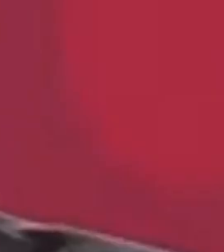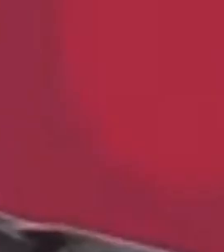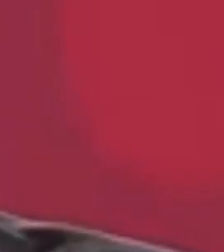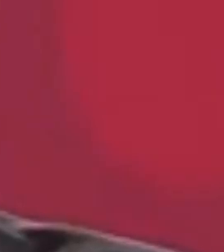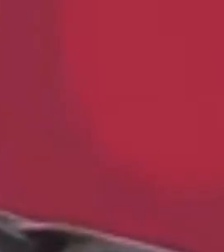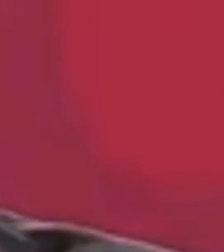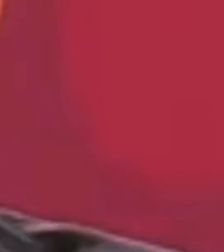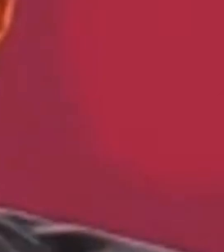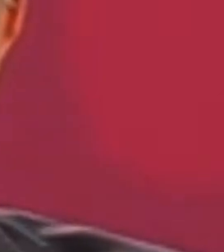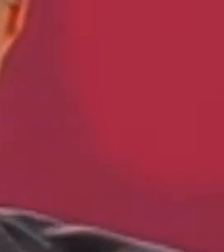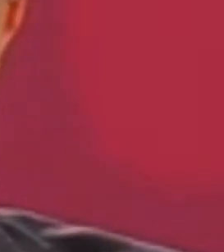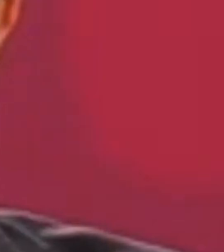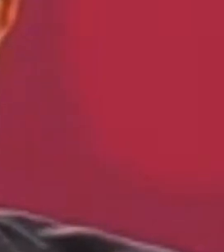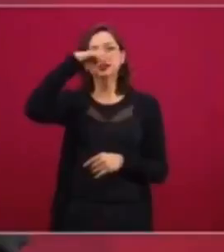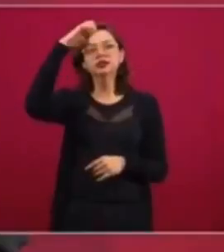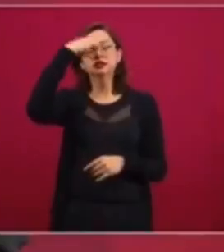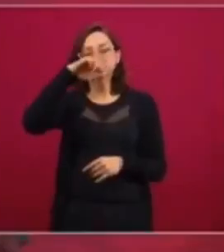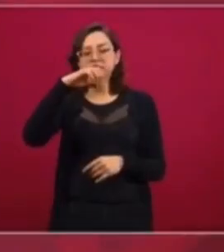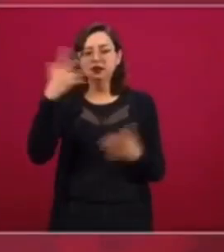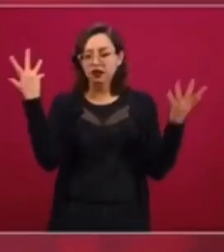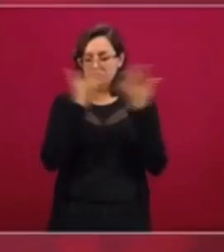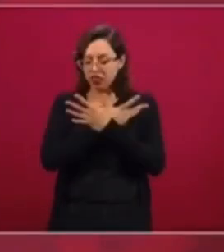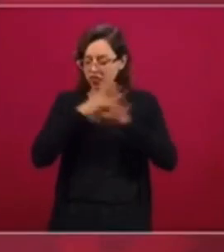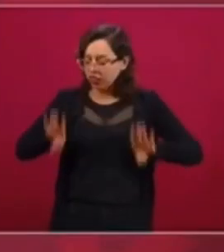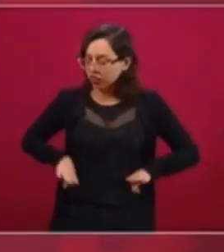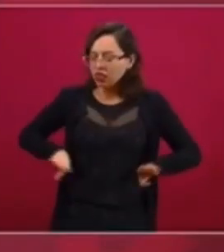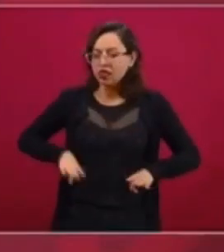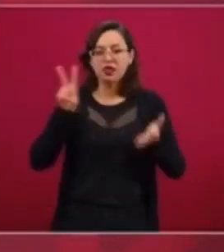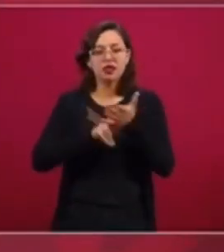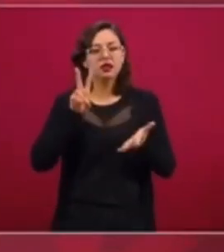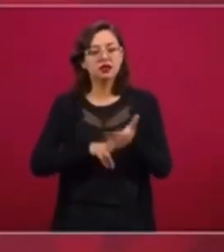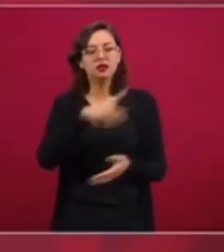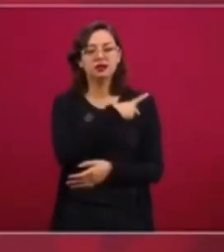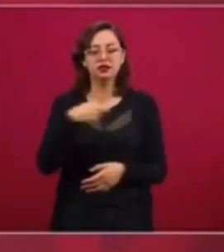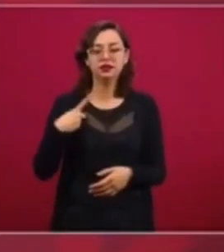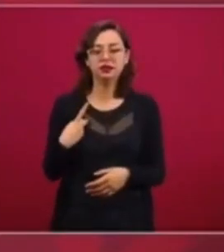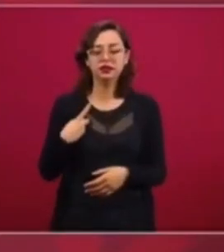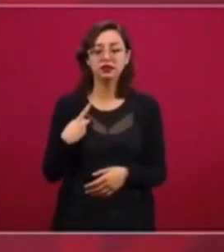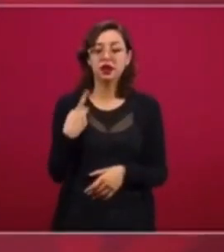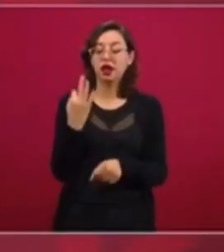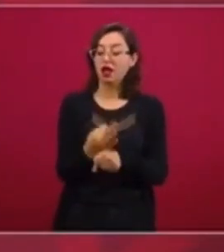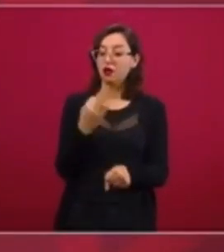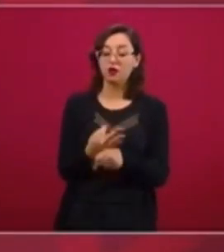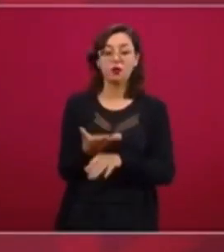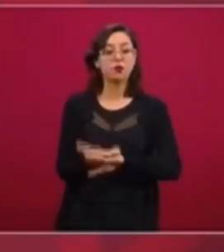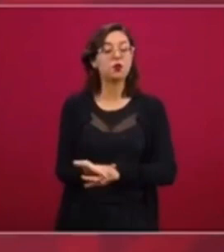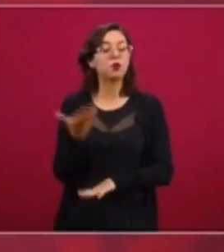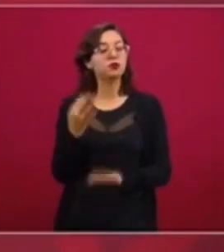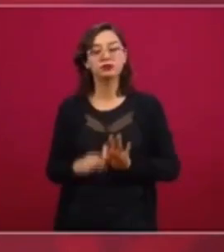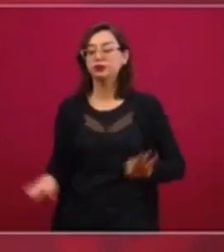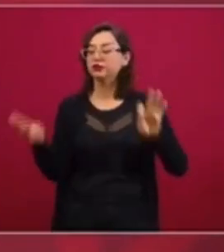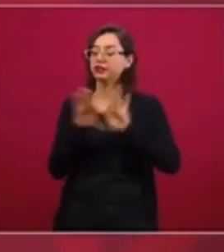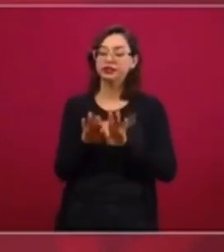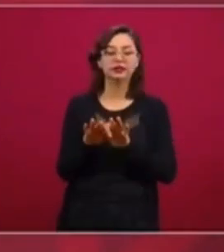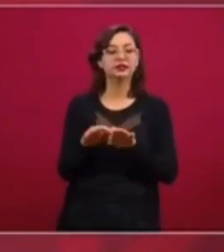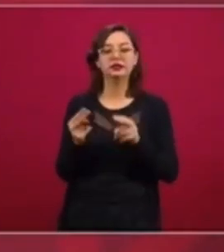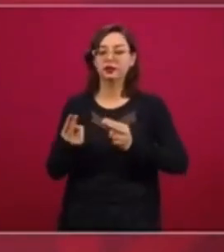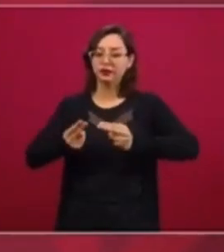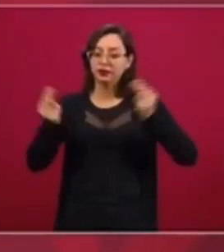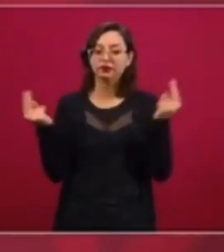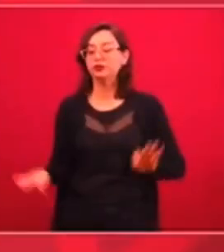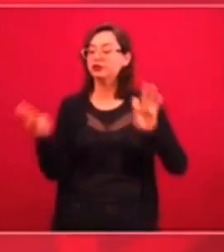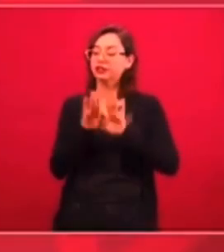de fortalecer nuestros valores. Ahora más que nunca se necesita de la